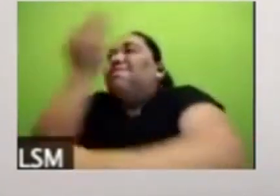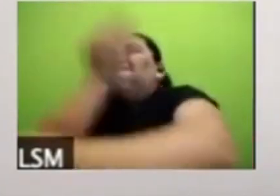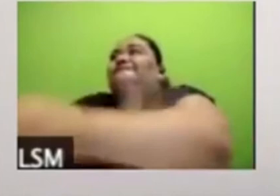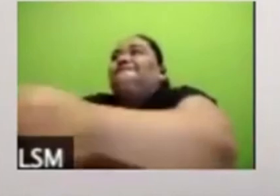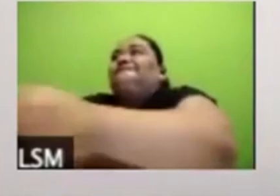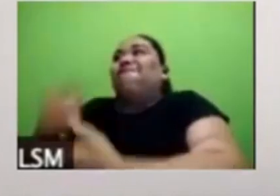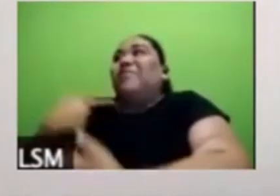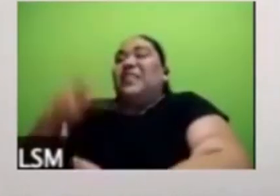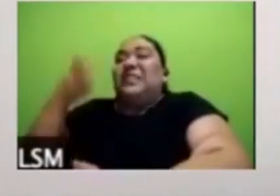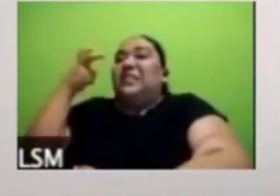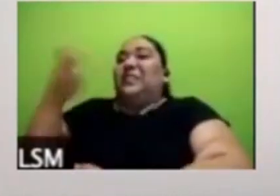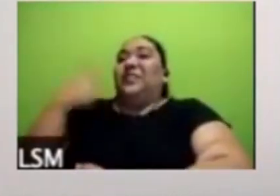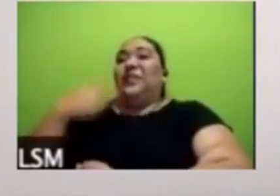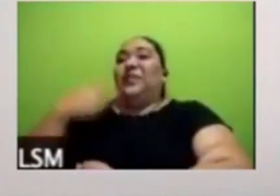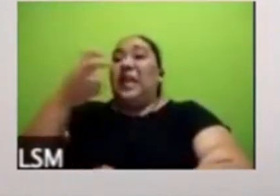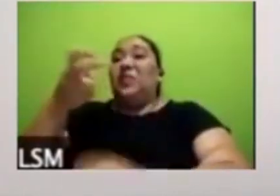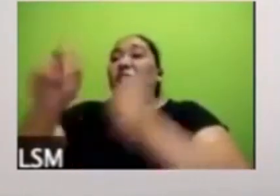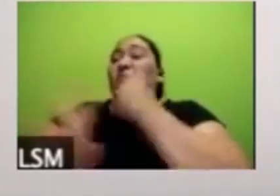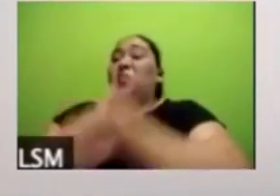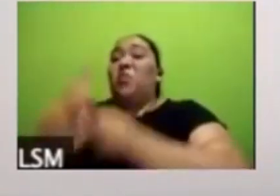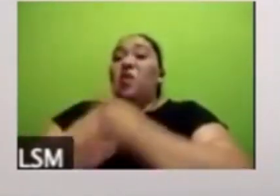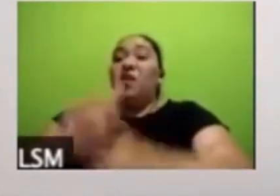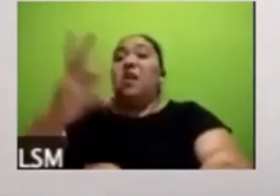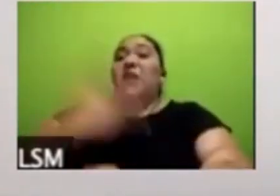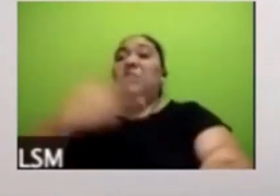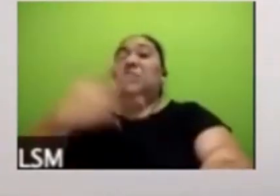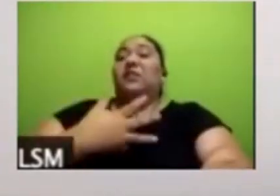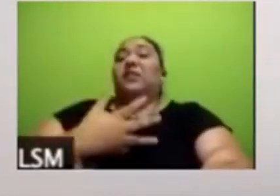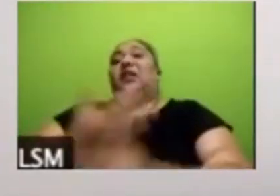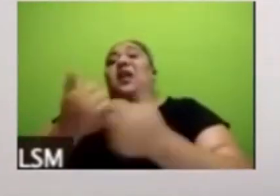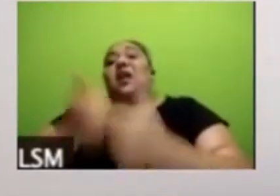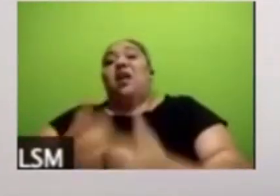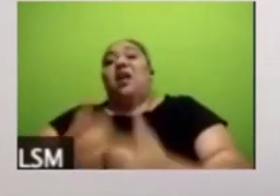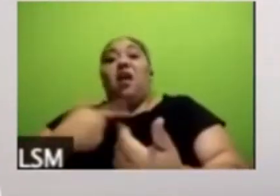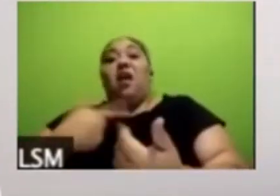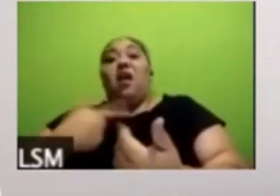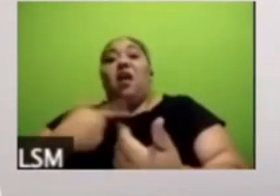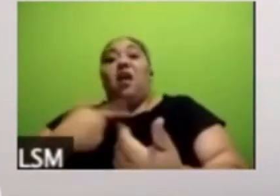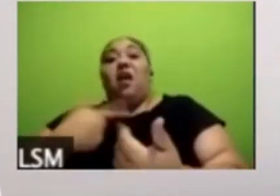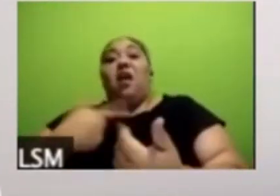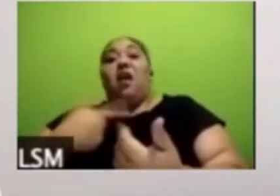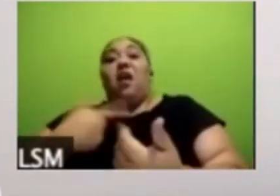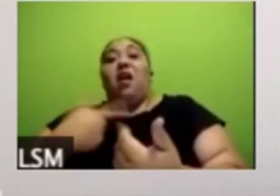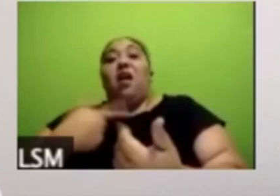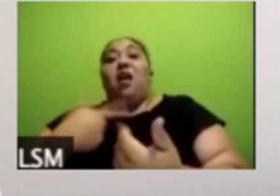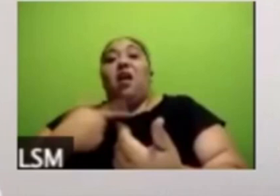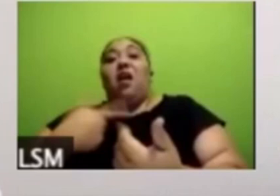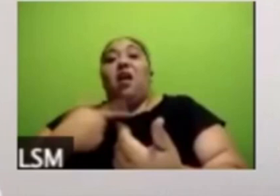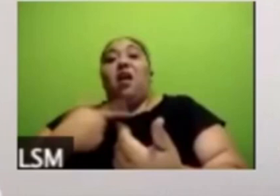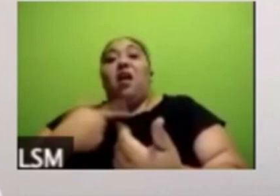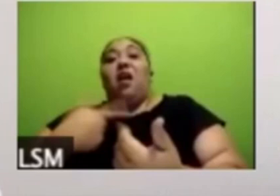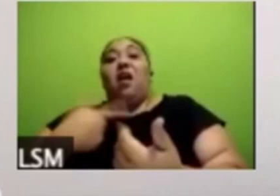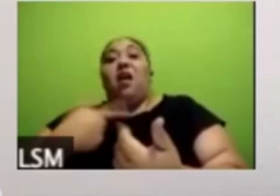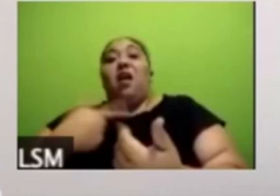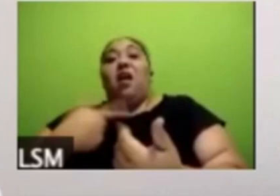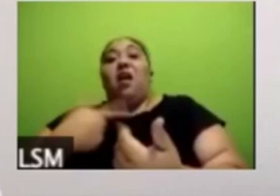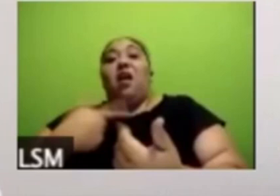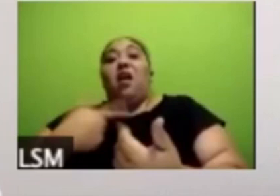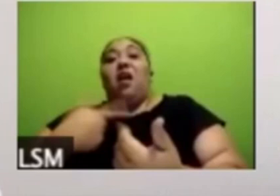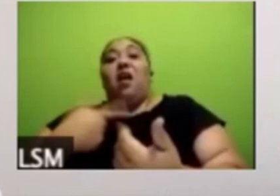misma que tiene que quedarse con nosotros para resolverla muy pronto a mi manera de ver para mejorar el ánimo social